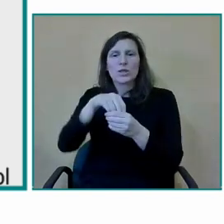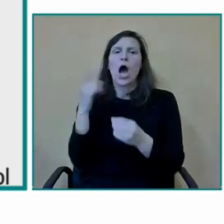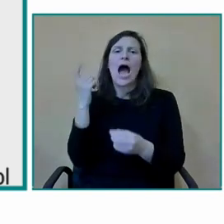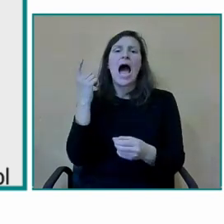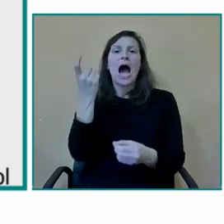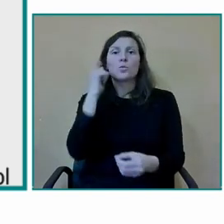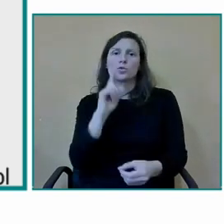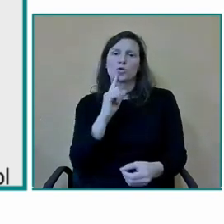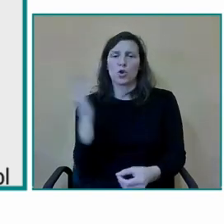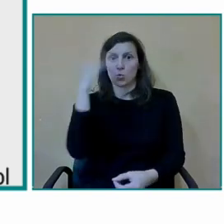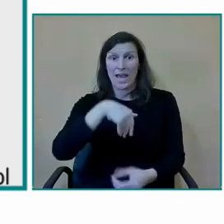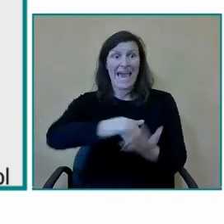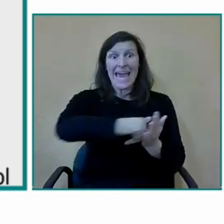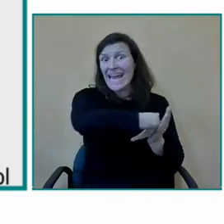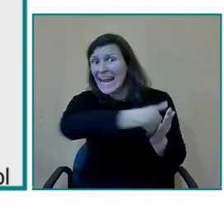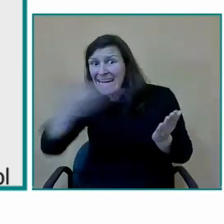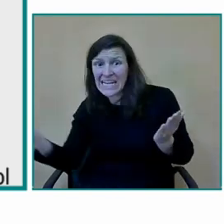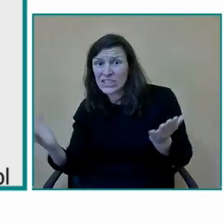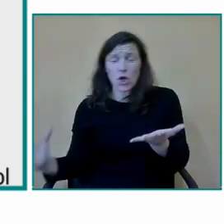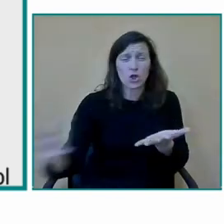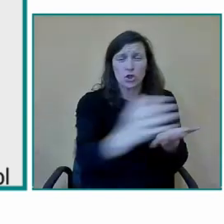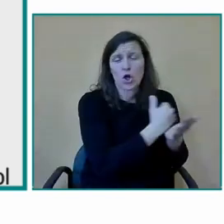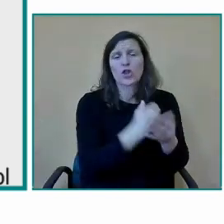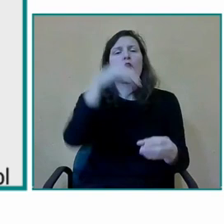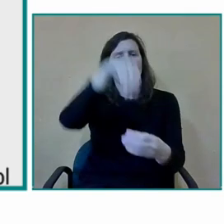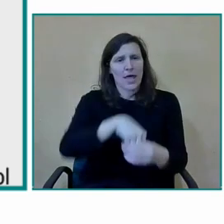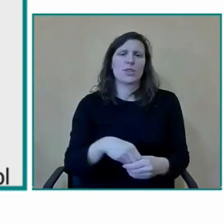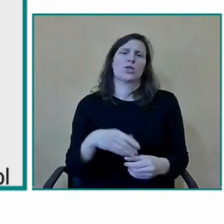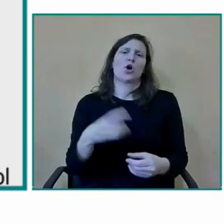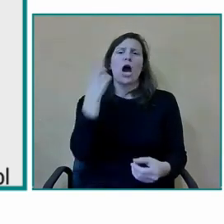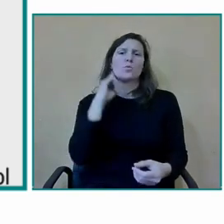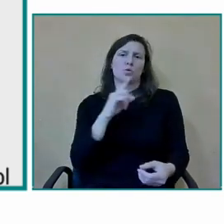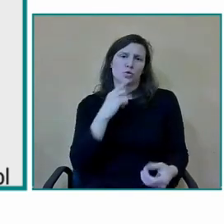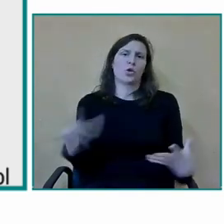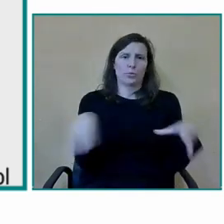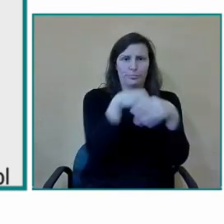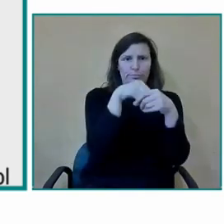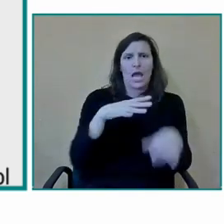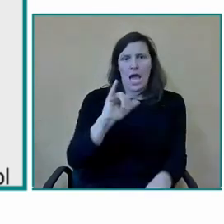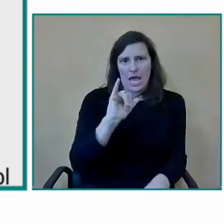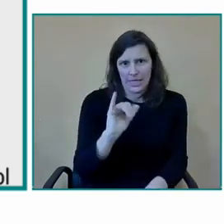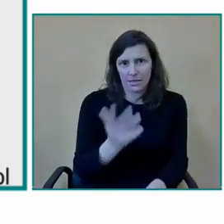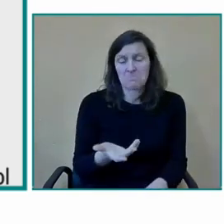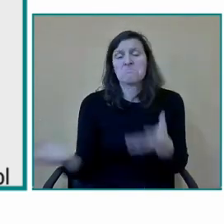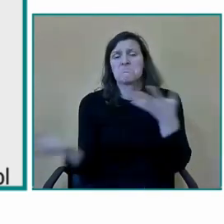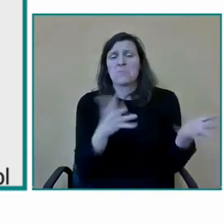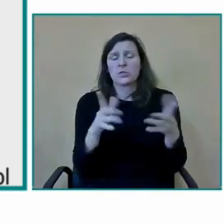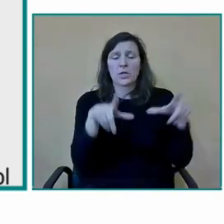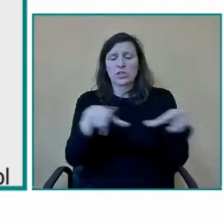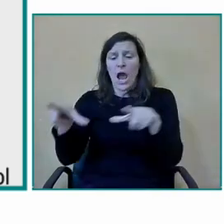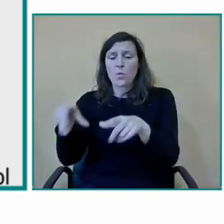pero en el resto de las otras 18 tenemos alumnado sordo integrado más o menos unos 5 o 6 alumnos por aula